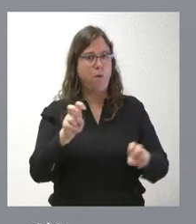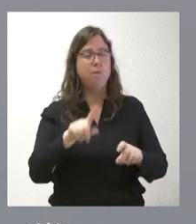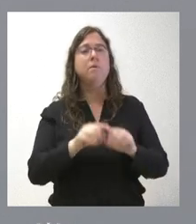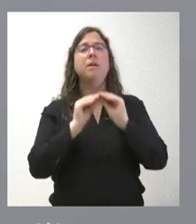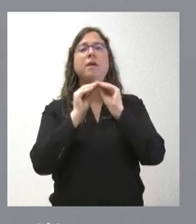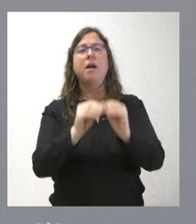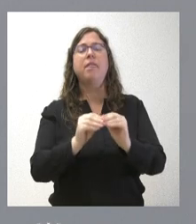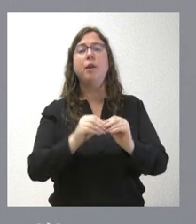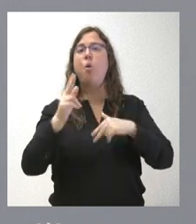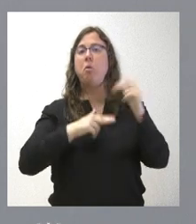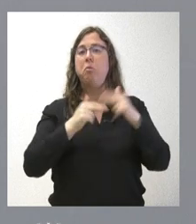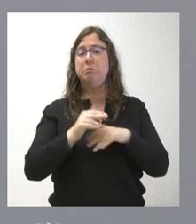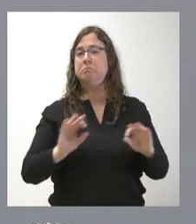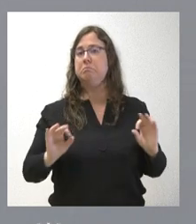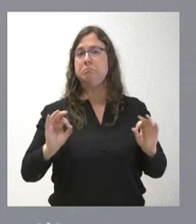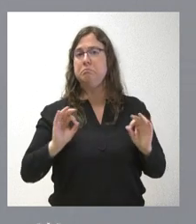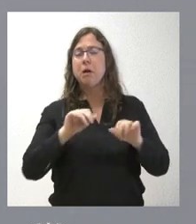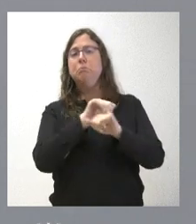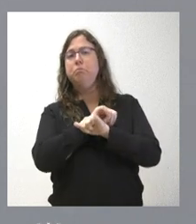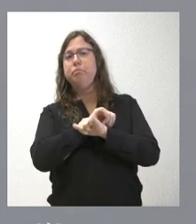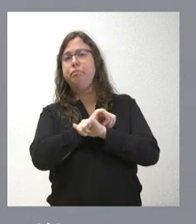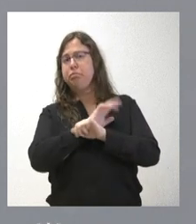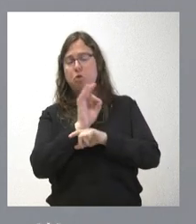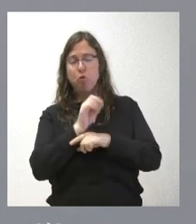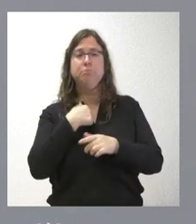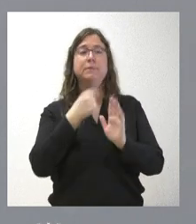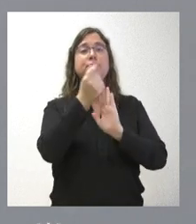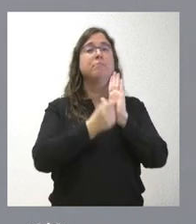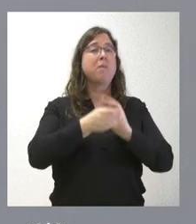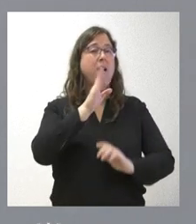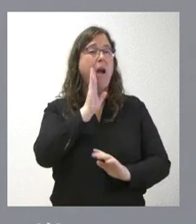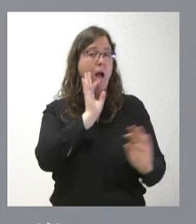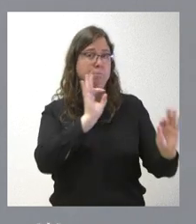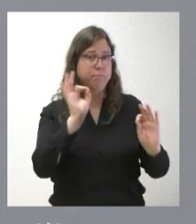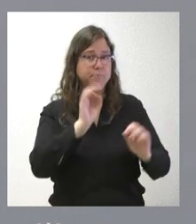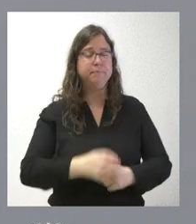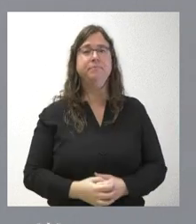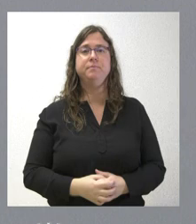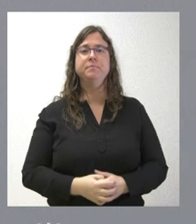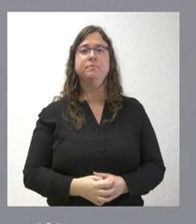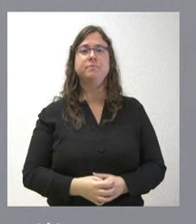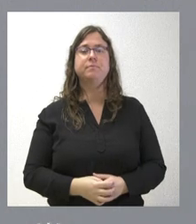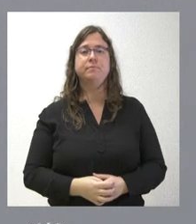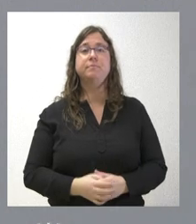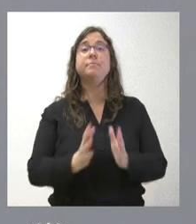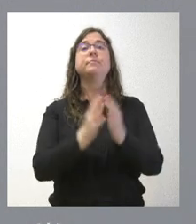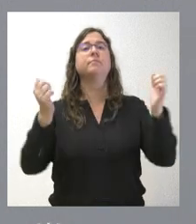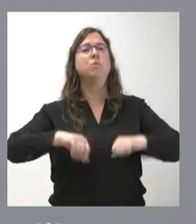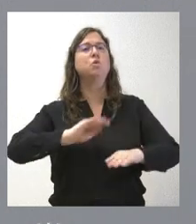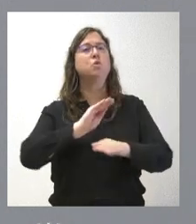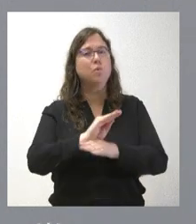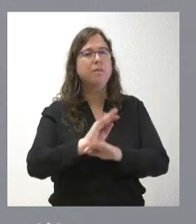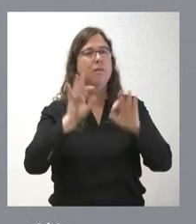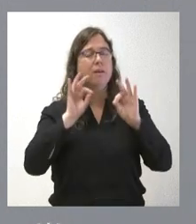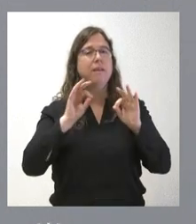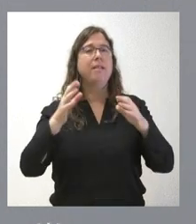ejecución de esta obra sin más dilaciones en los términos en que estaban previstas las actuaciones. Se aprueban subvenciones al proyecto de Ciencia de la